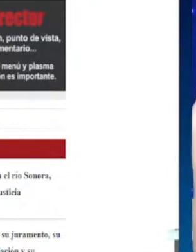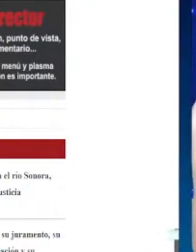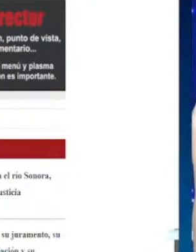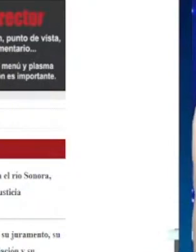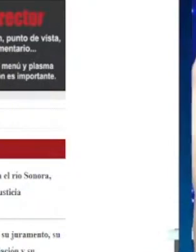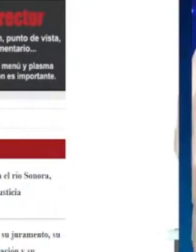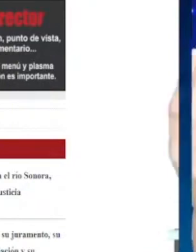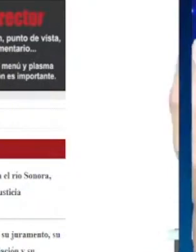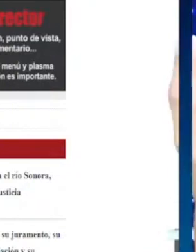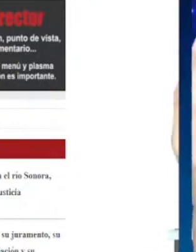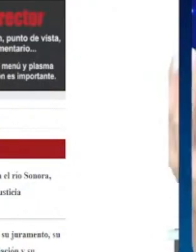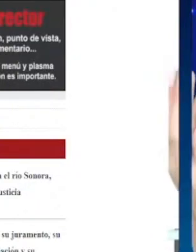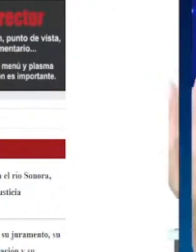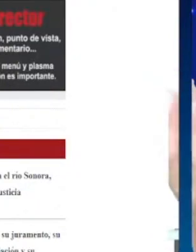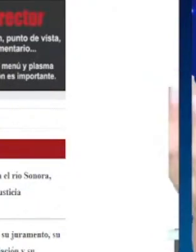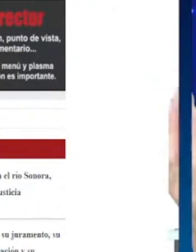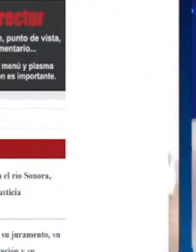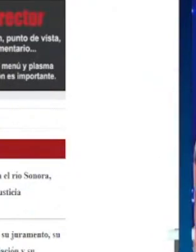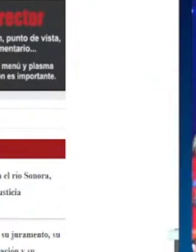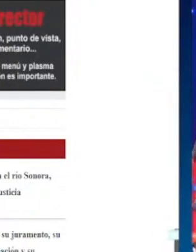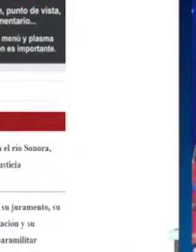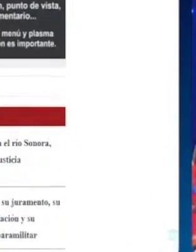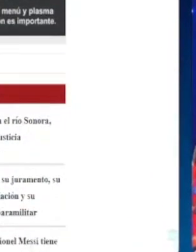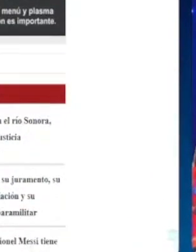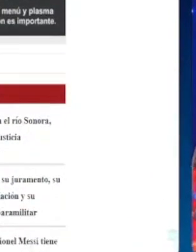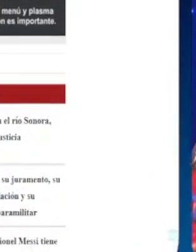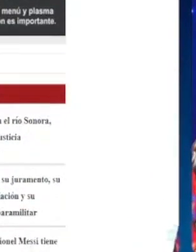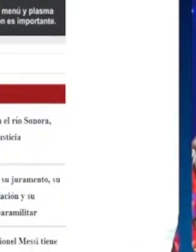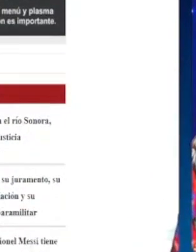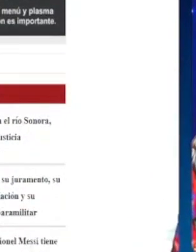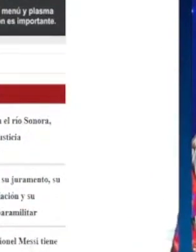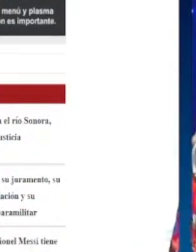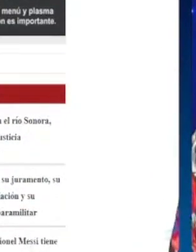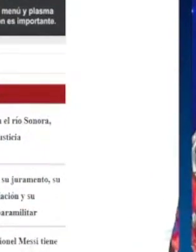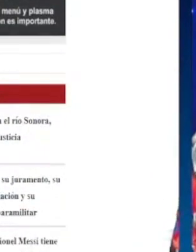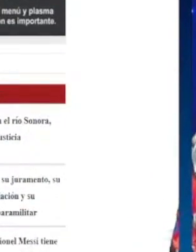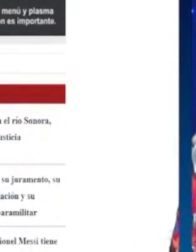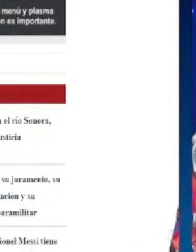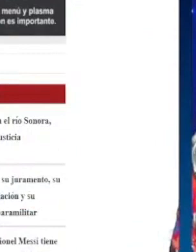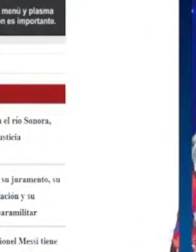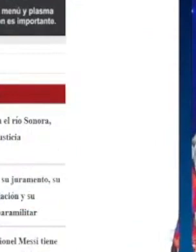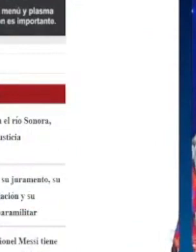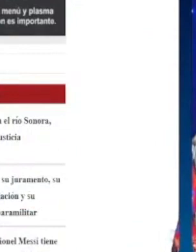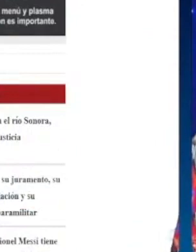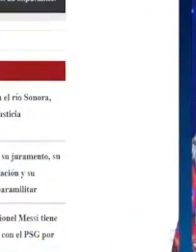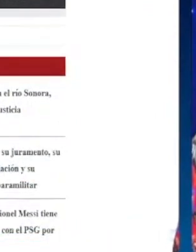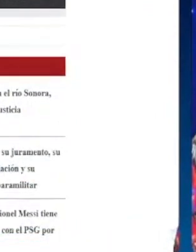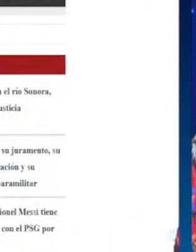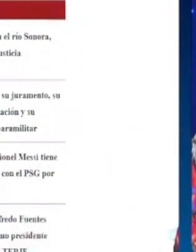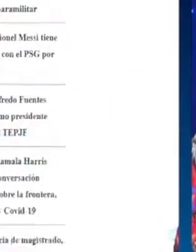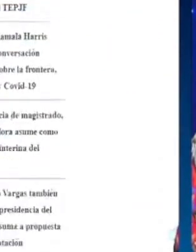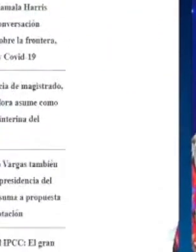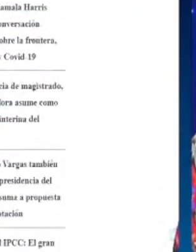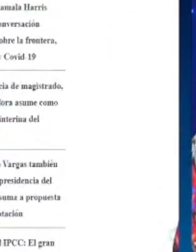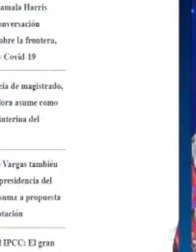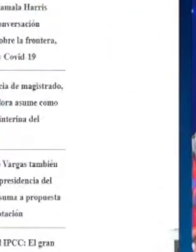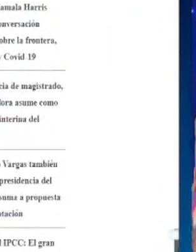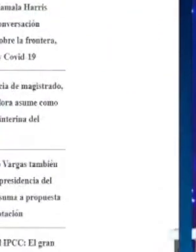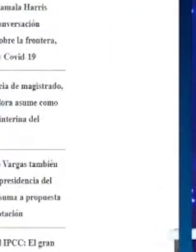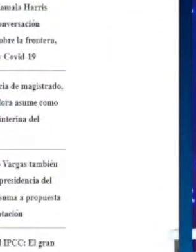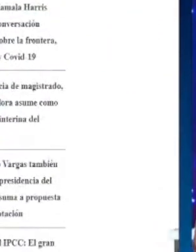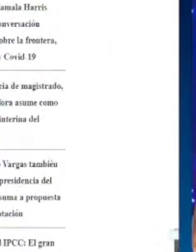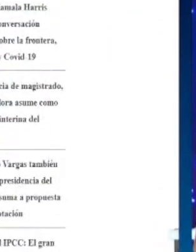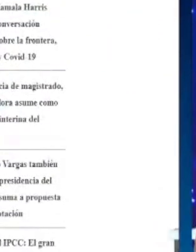presidente de la Suprema Corte de Justicia Arturo Saldívar donde dice tres redes de corrupción operaban en el poder judicial